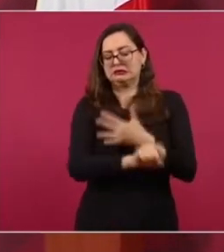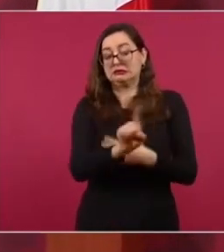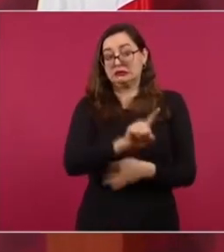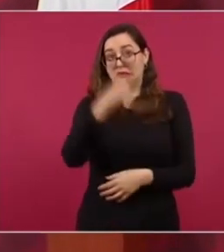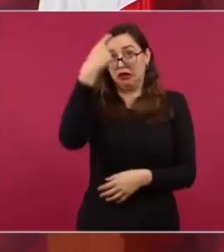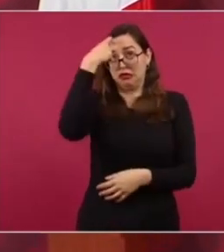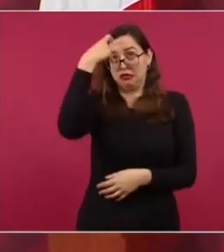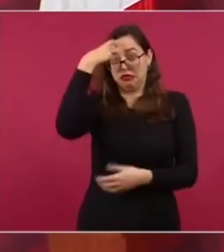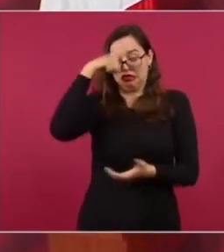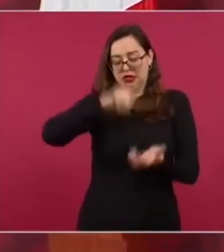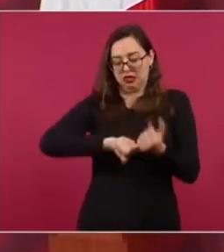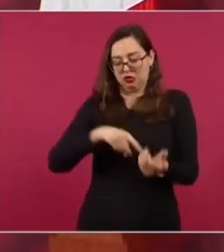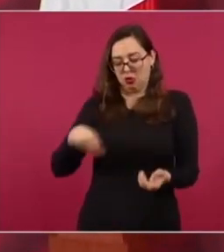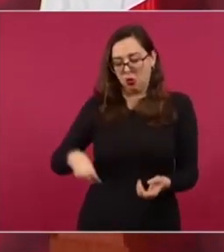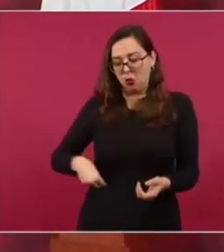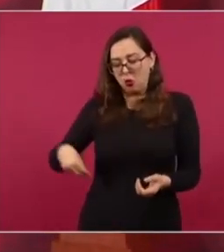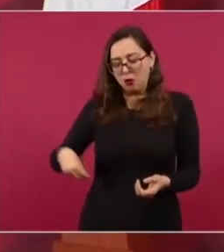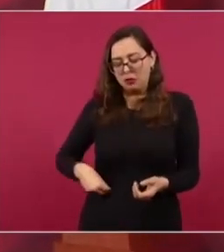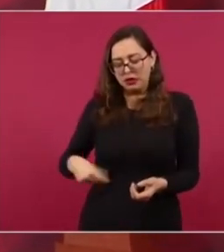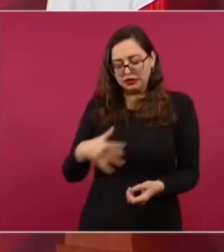pero cuando uno